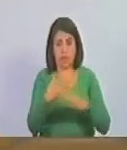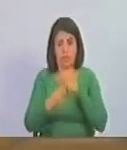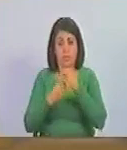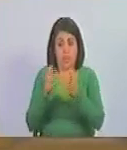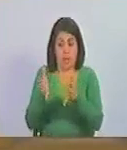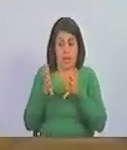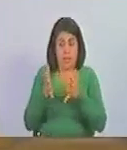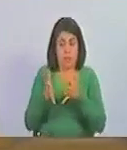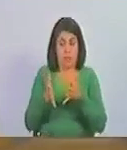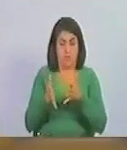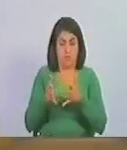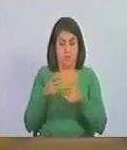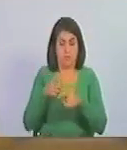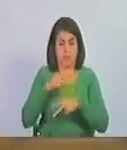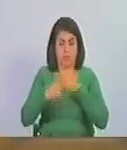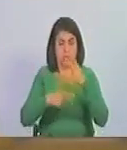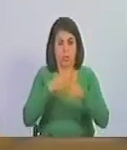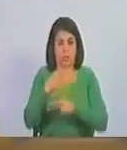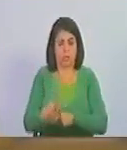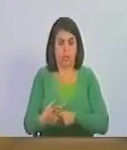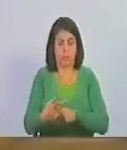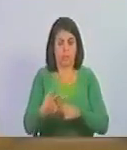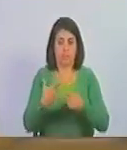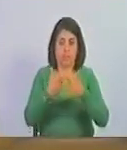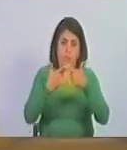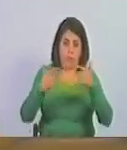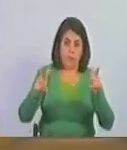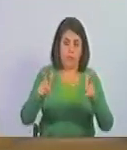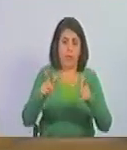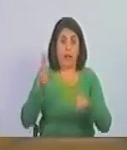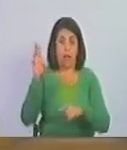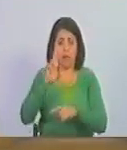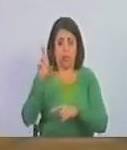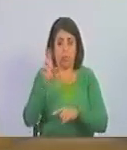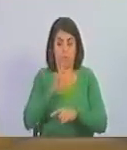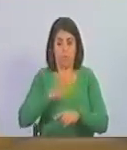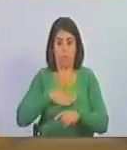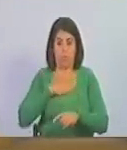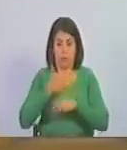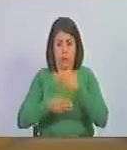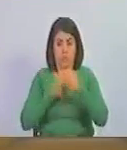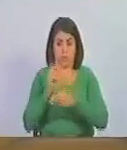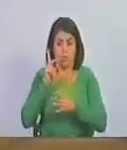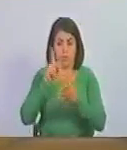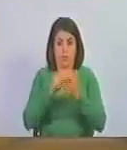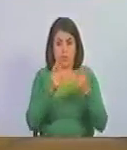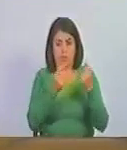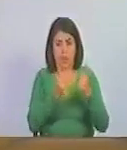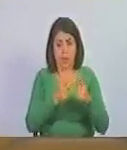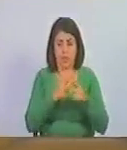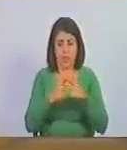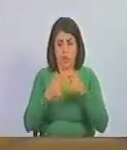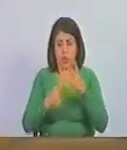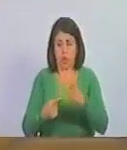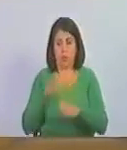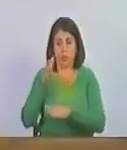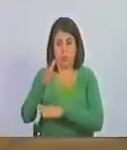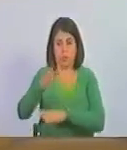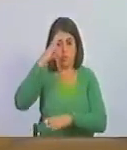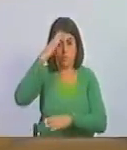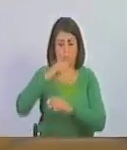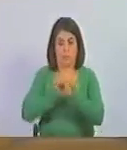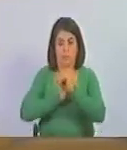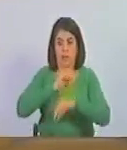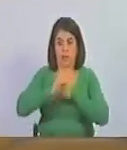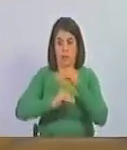ganaba era un proceso de desbloqueo de la república para que pudieran llegar los recursos y los pertrechos al ejército que hacía